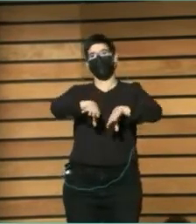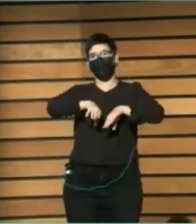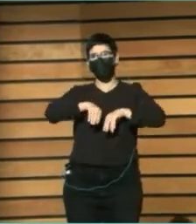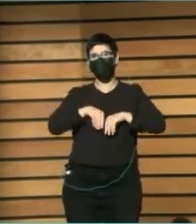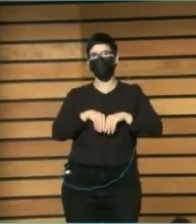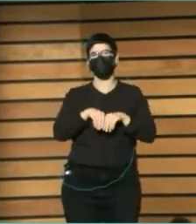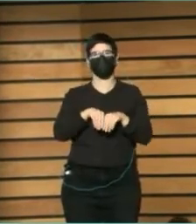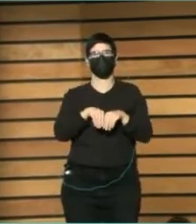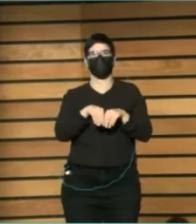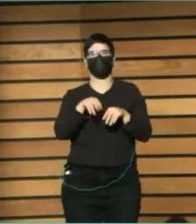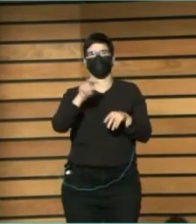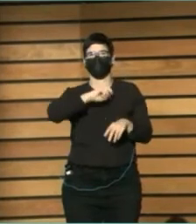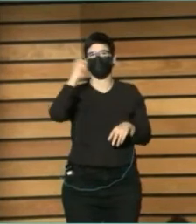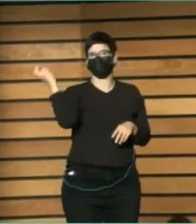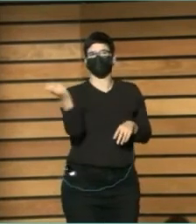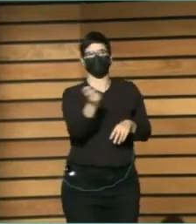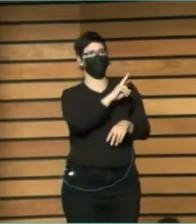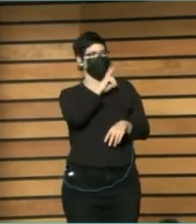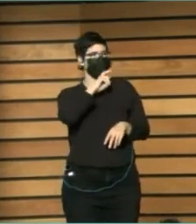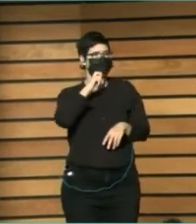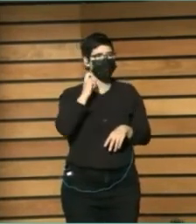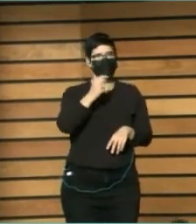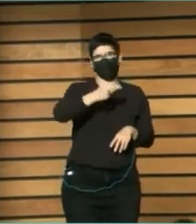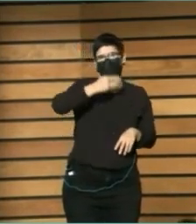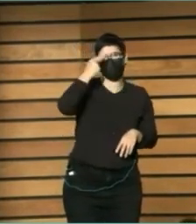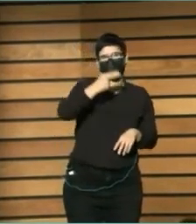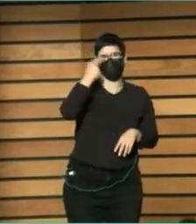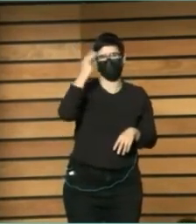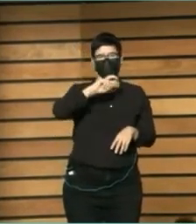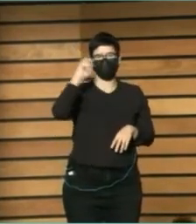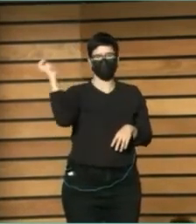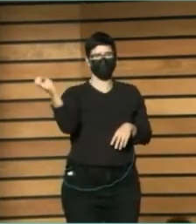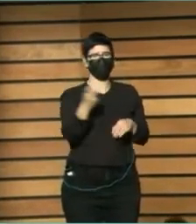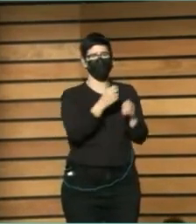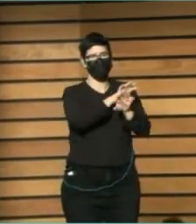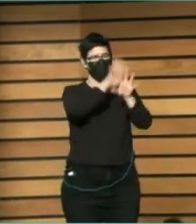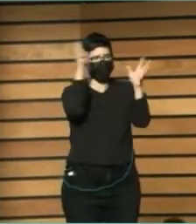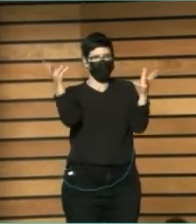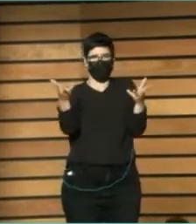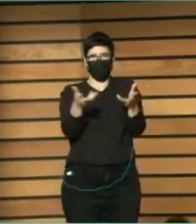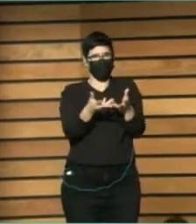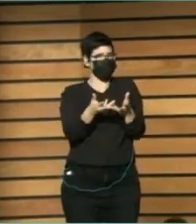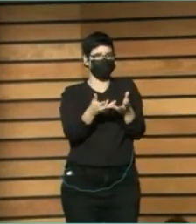Con la multiplicidad De intereses Y de valores Que existen En el mundo